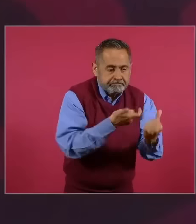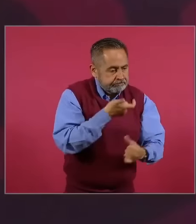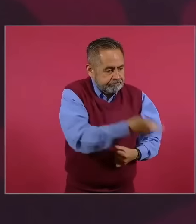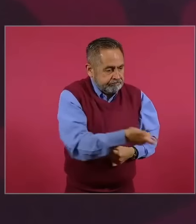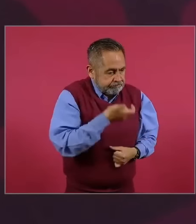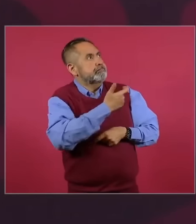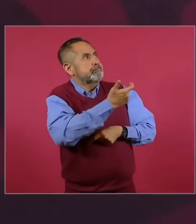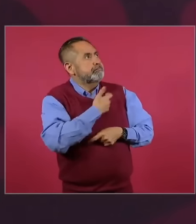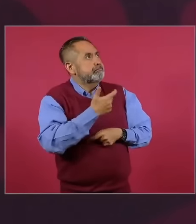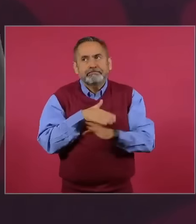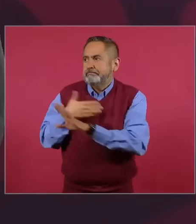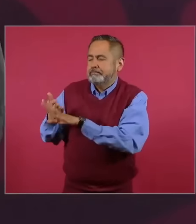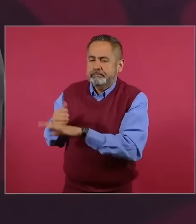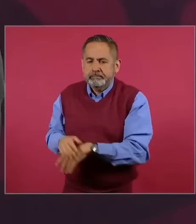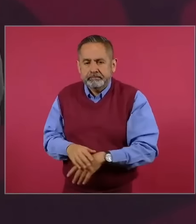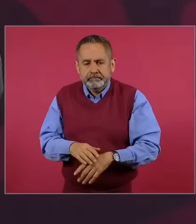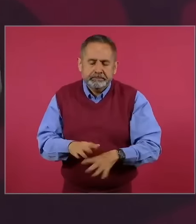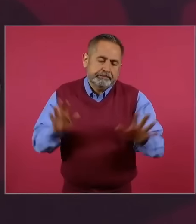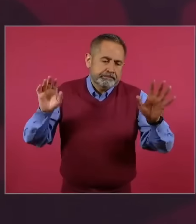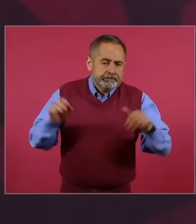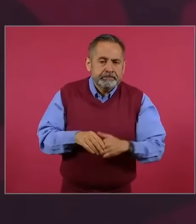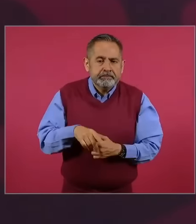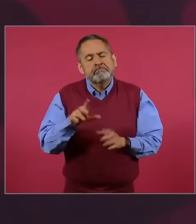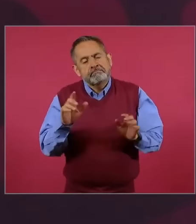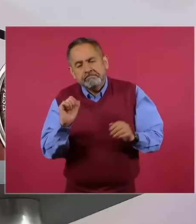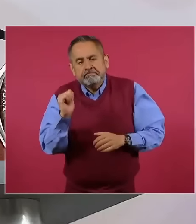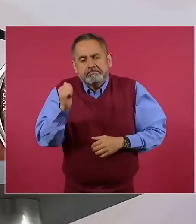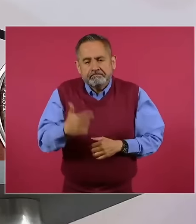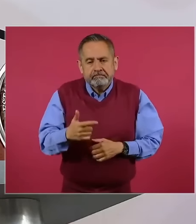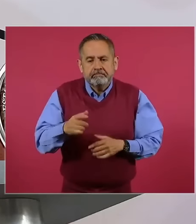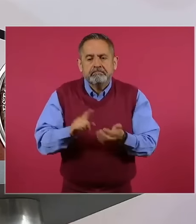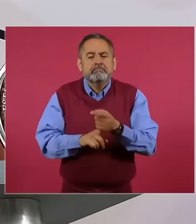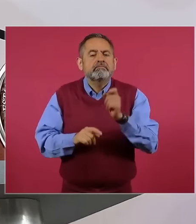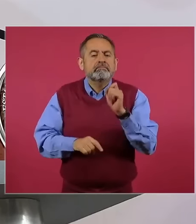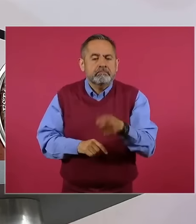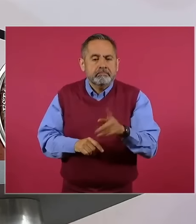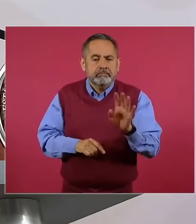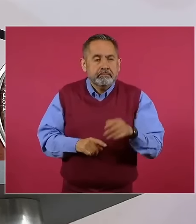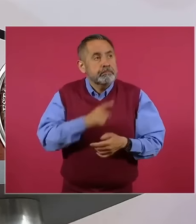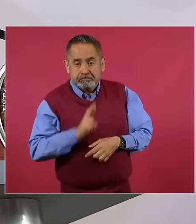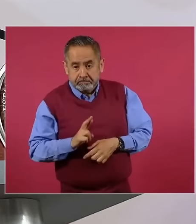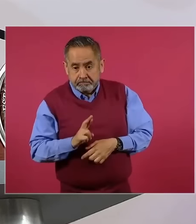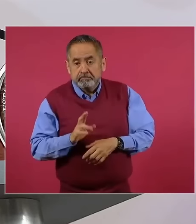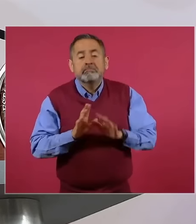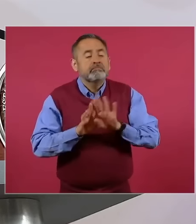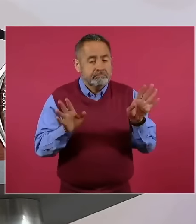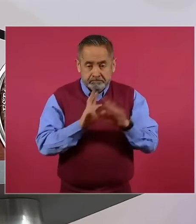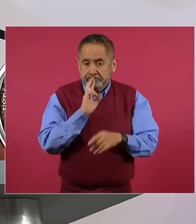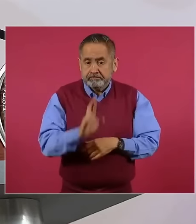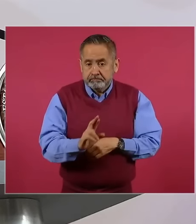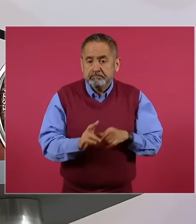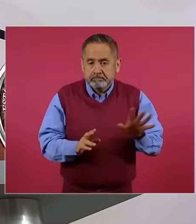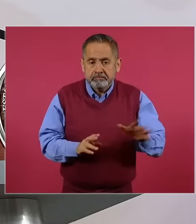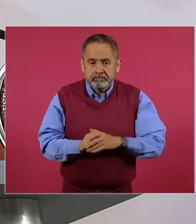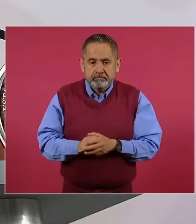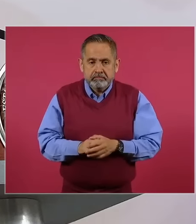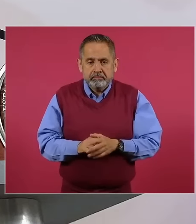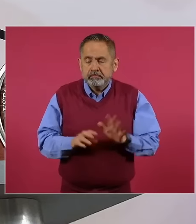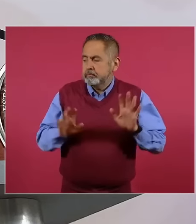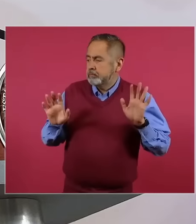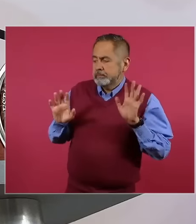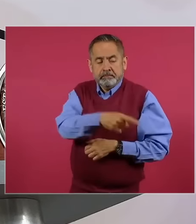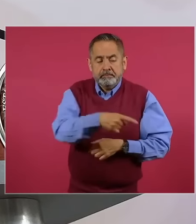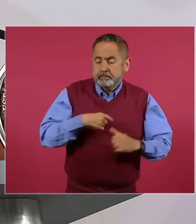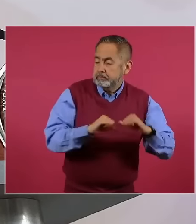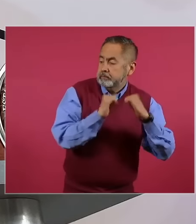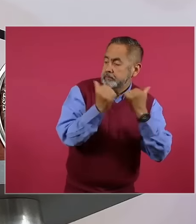en México. Pero bueno, ya cuando menos ya nos contestaron de que se terminaron los